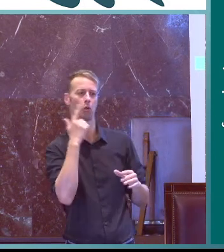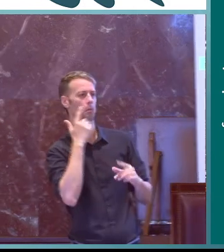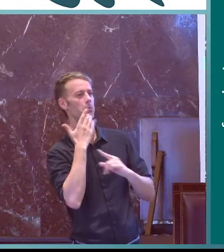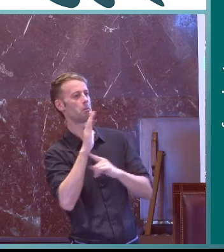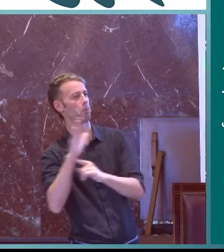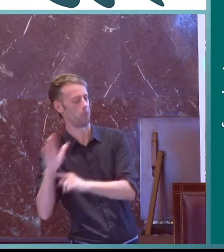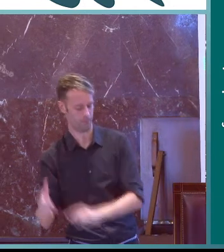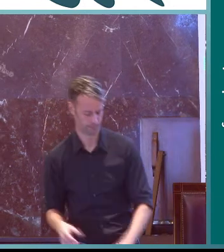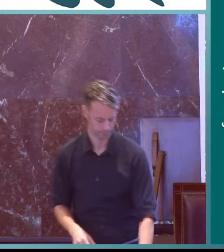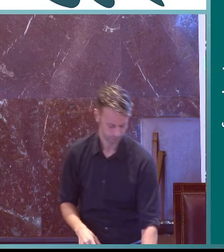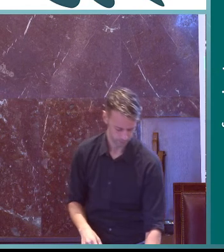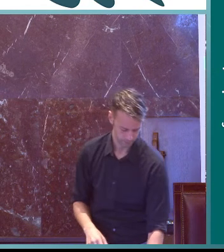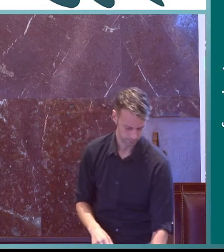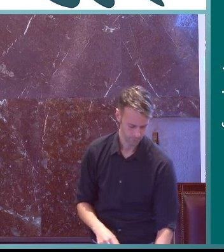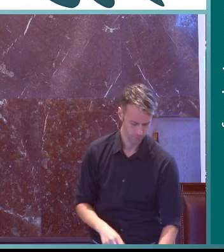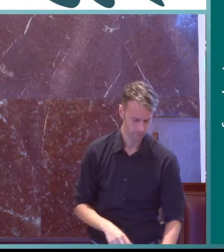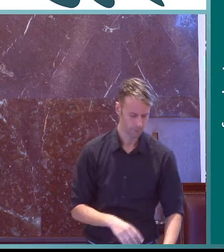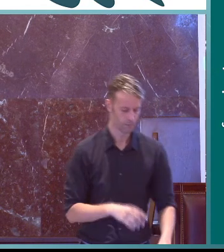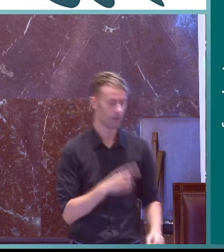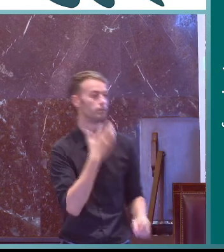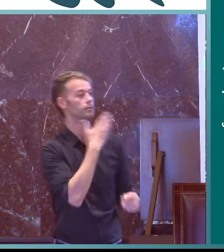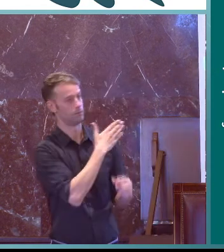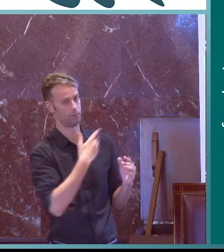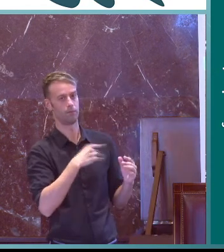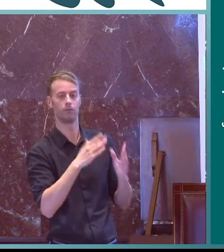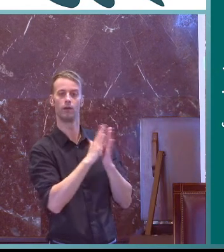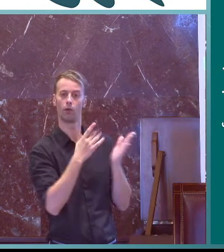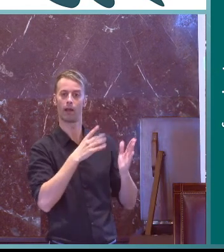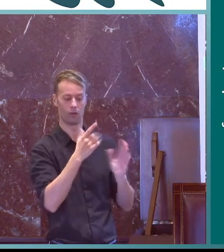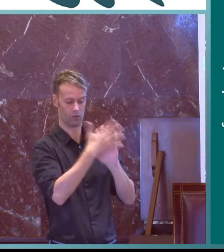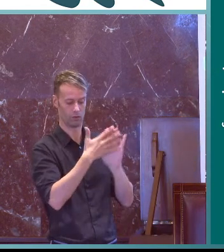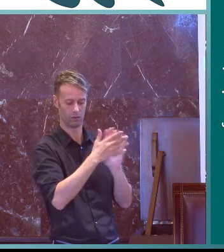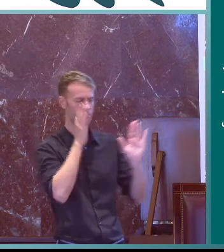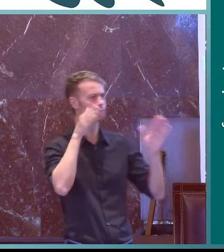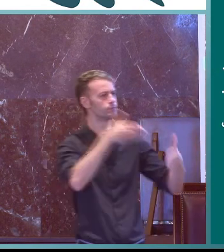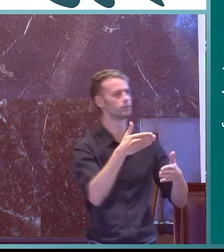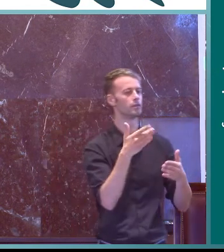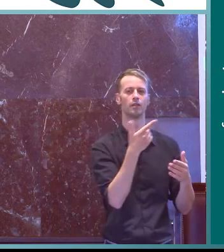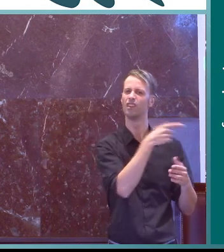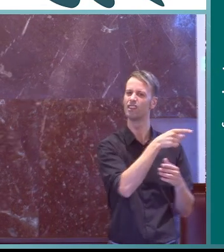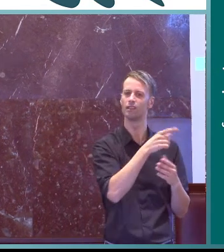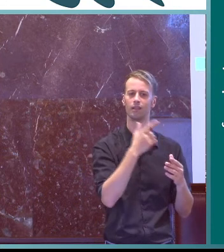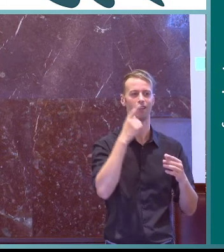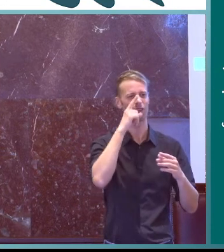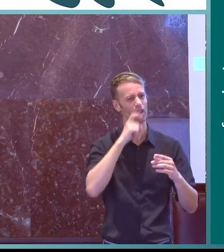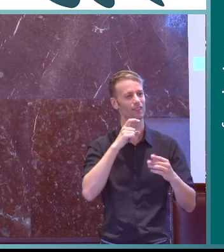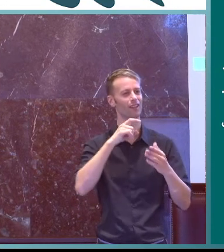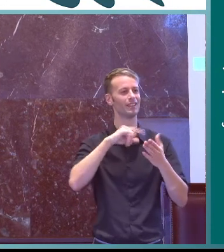haciendo teniendo en cuenta estas perspectivas desde la Fundación CENSE creamos el libro blanco